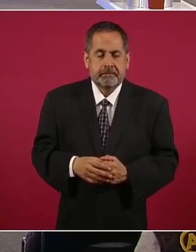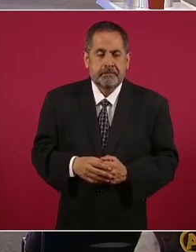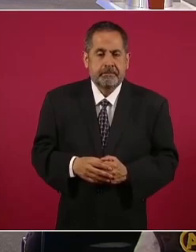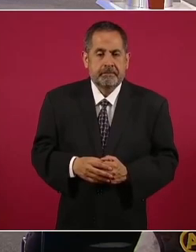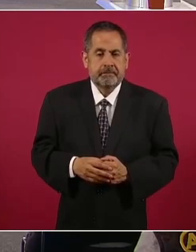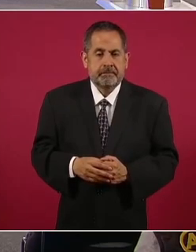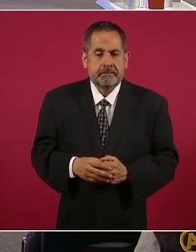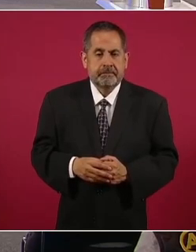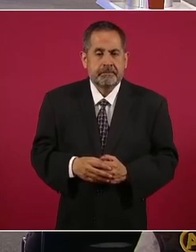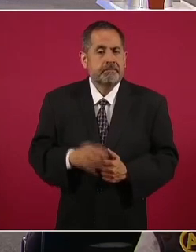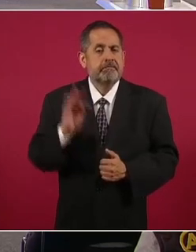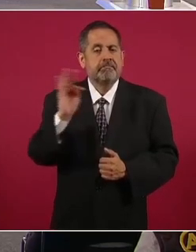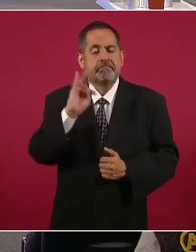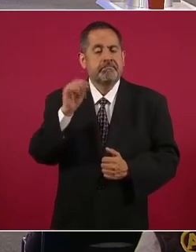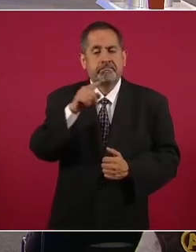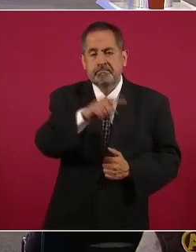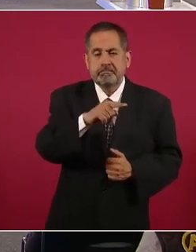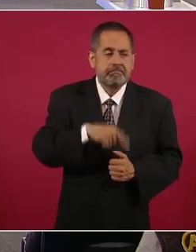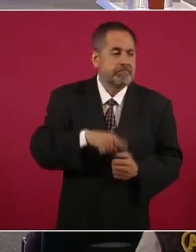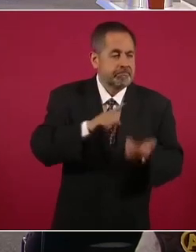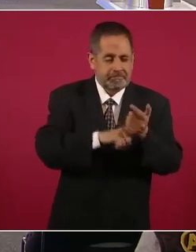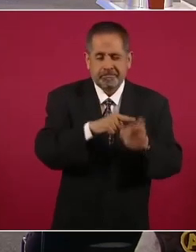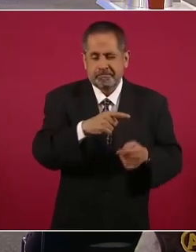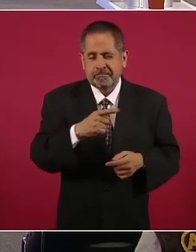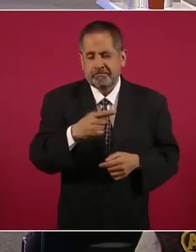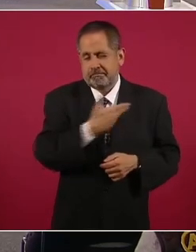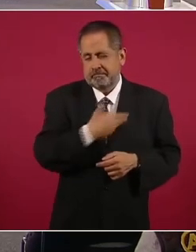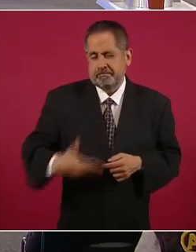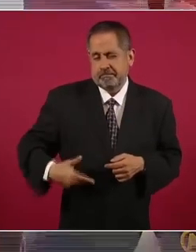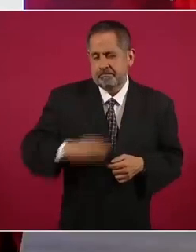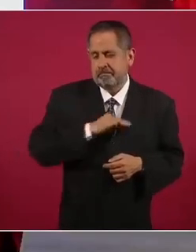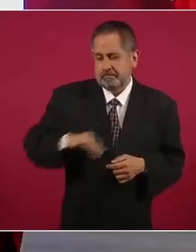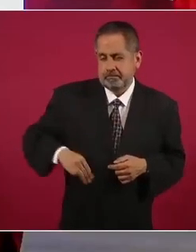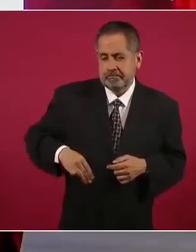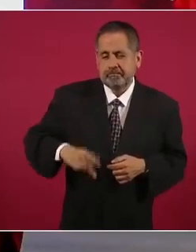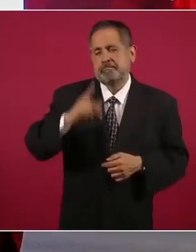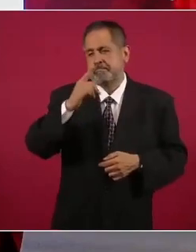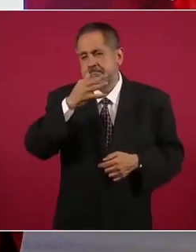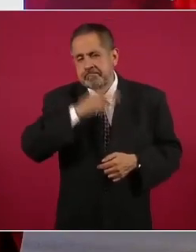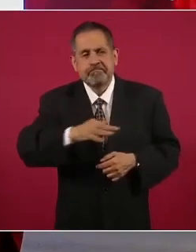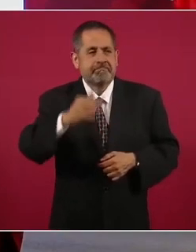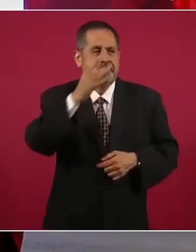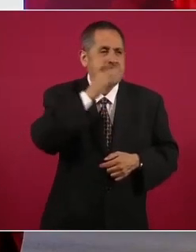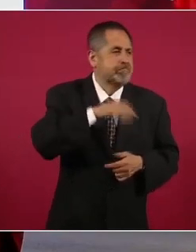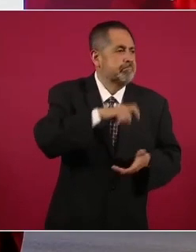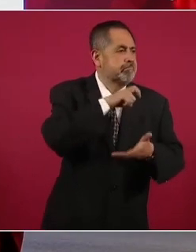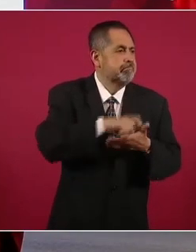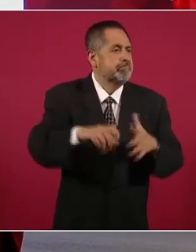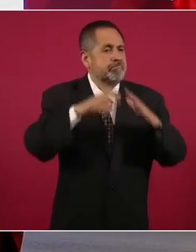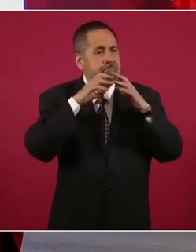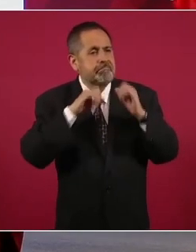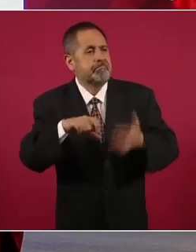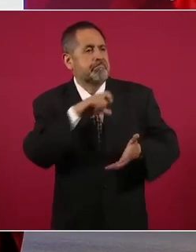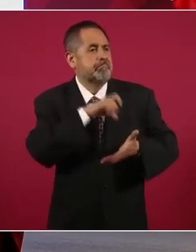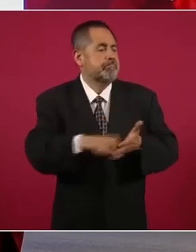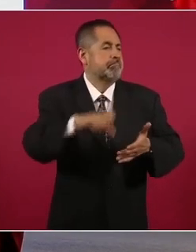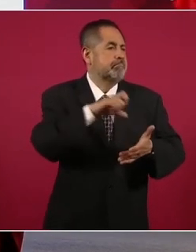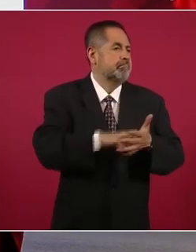se dedican nada más a las fiestas y ya compraron rancho y